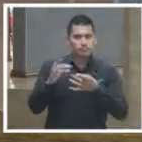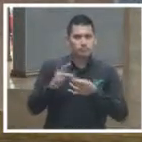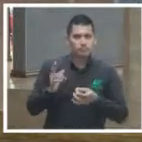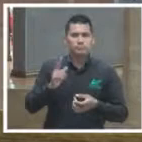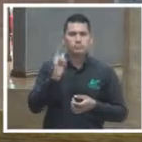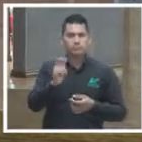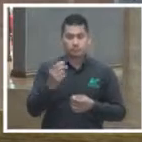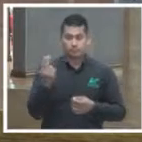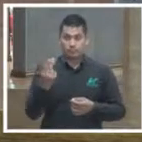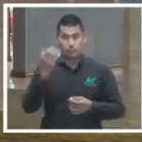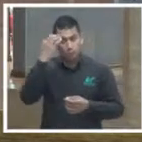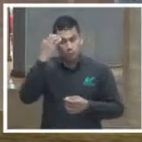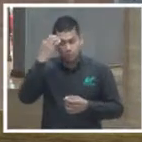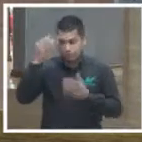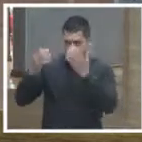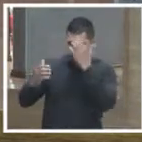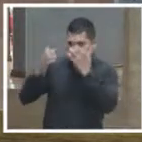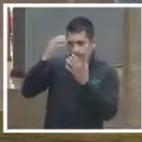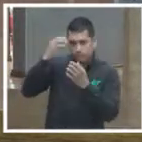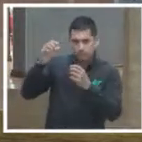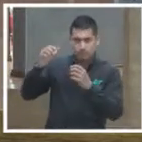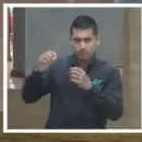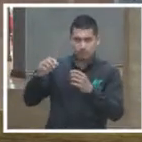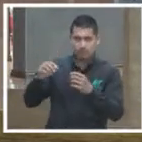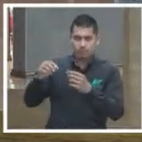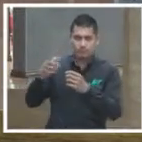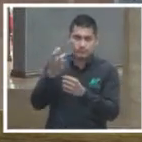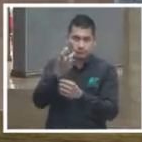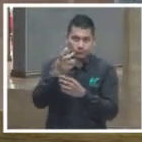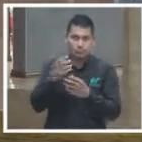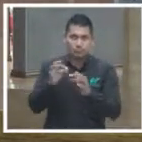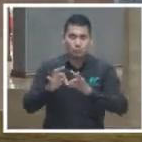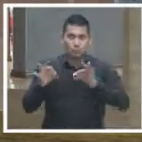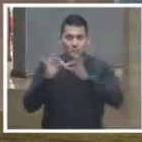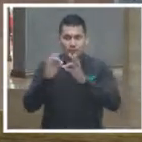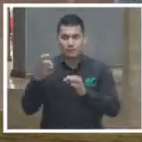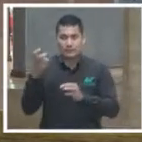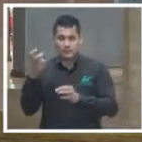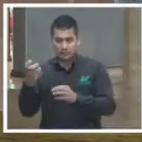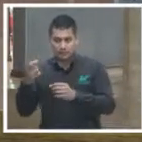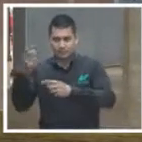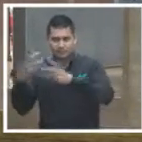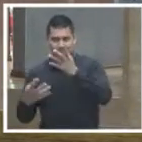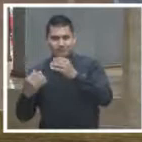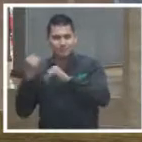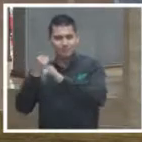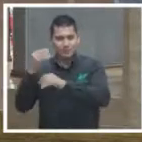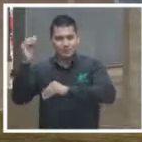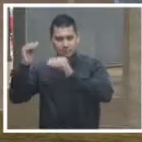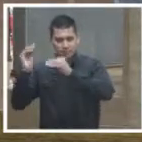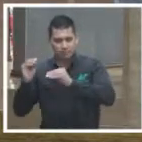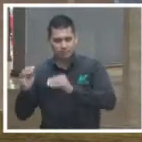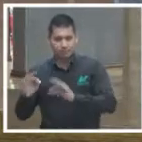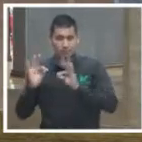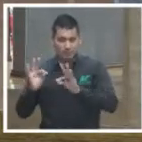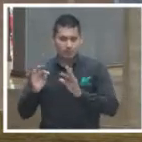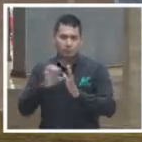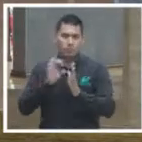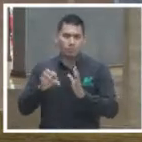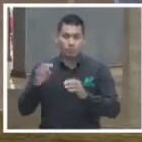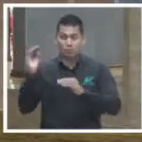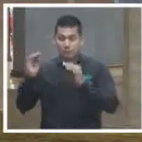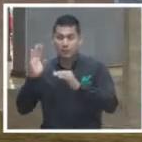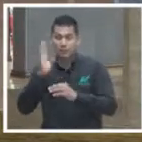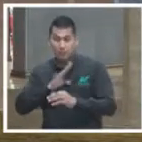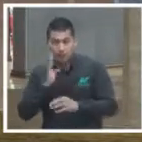conozca y entonces por eso es la relevancia de estos sistemas claro si no están bien construidos y la información es